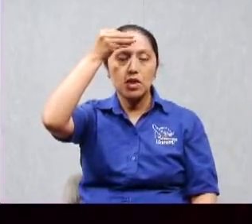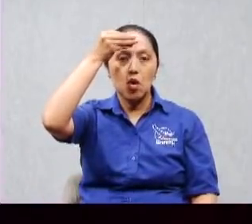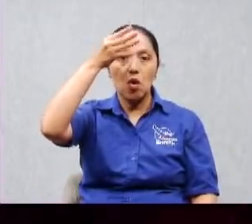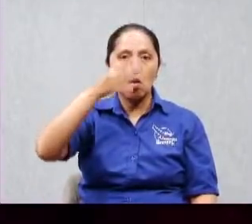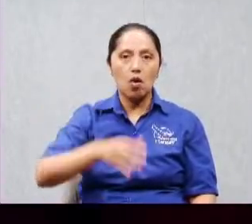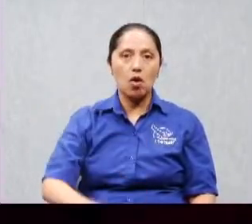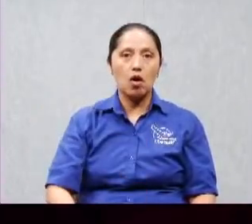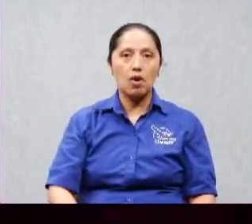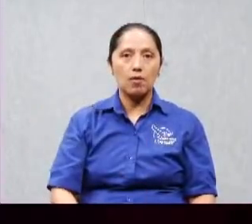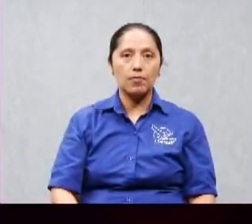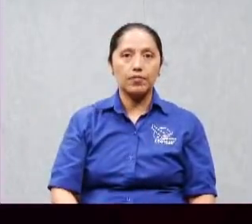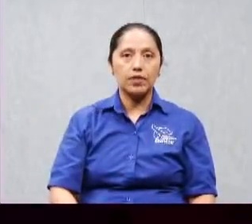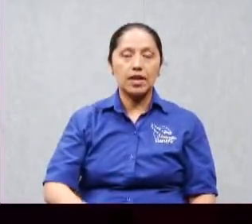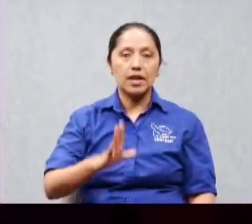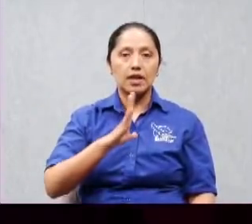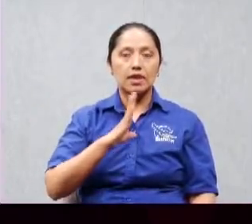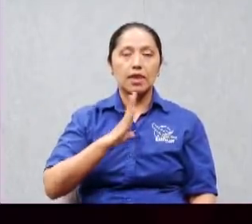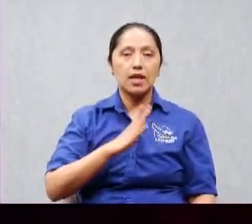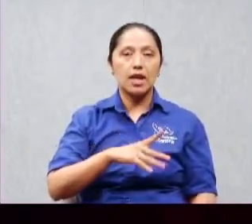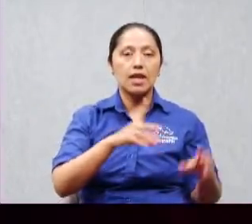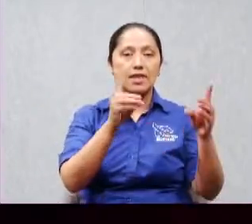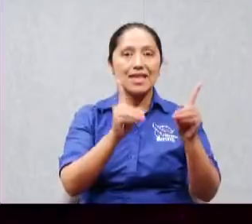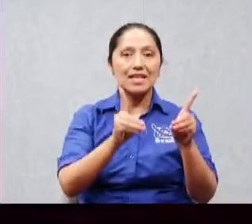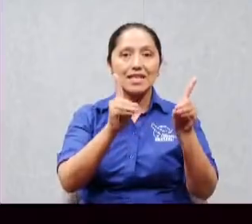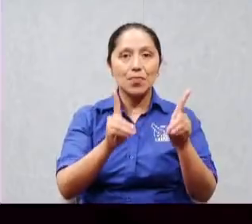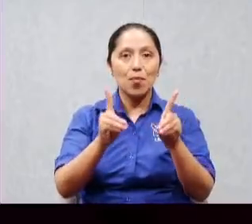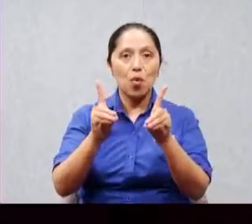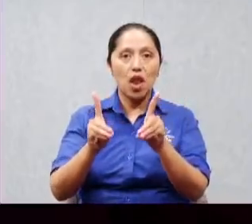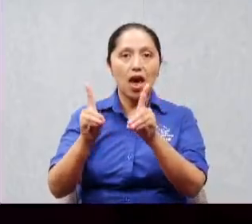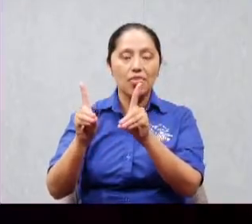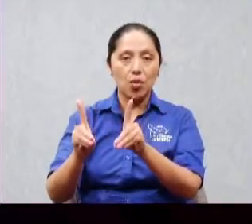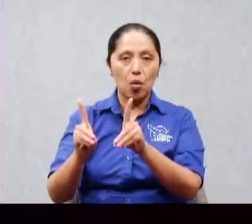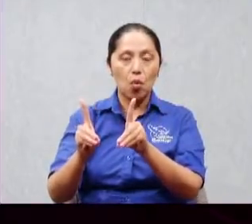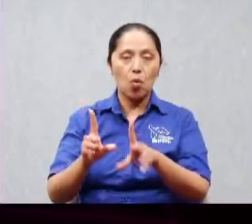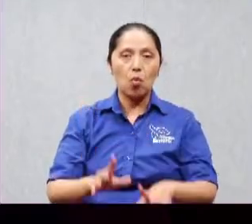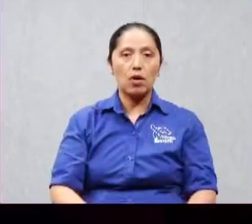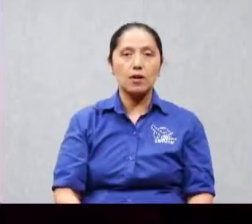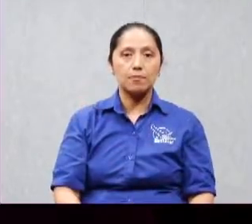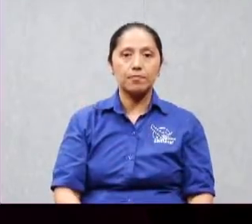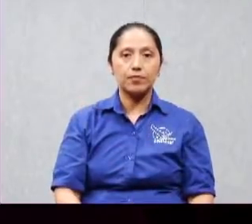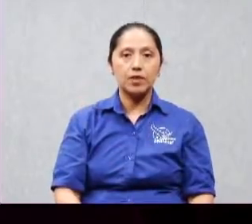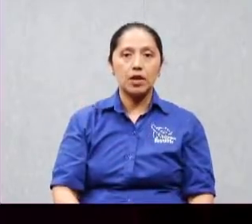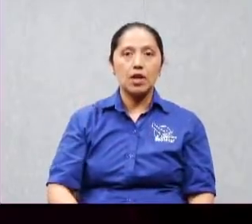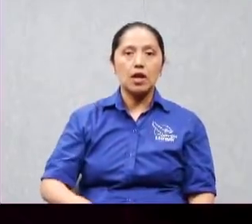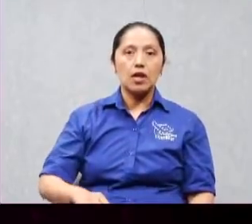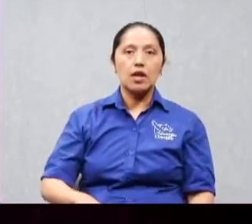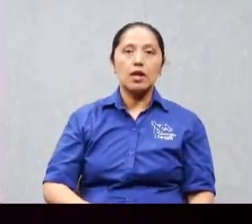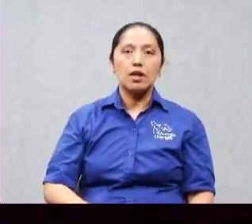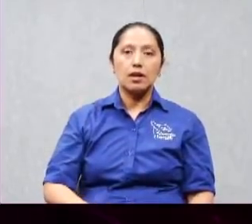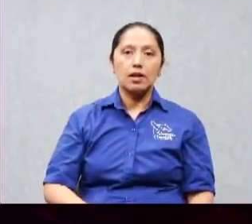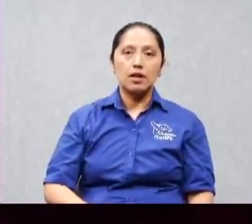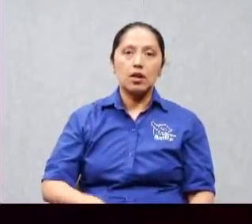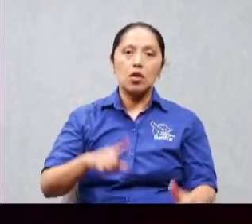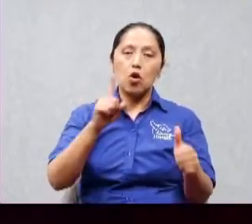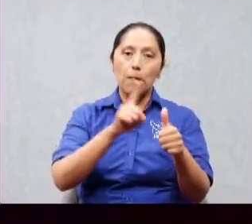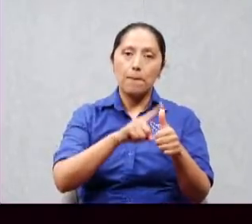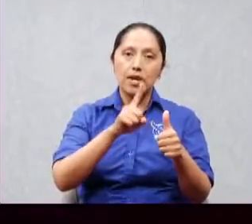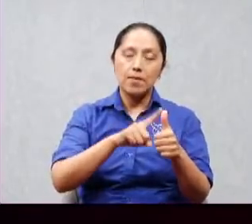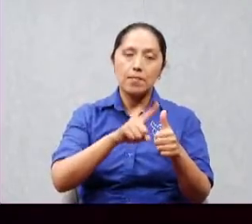después de haberse recibido a señores negarse a sí mismo tomar la cruz bueno tal vez lo primero es ser bautizado